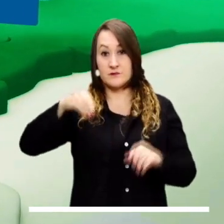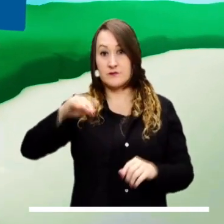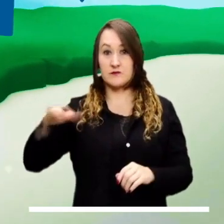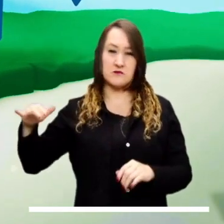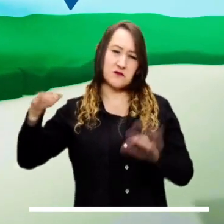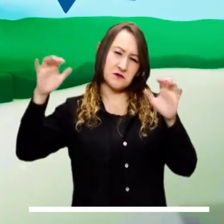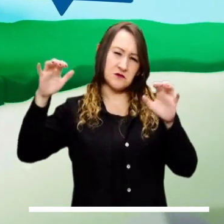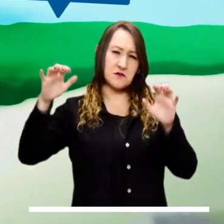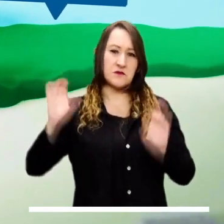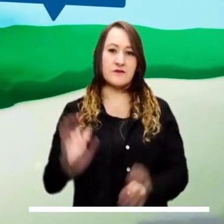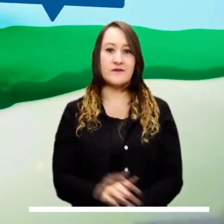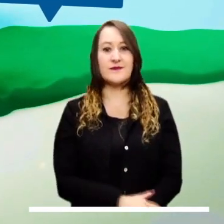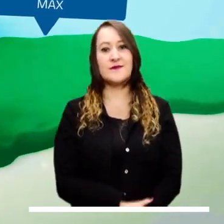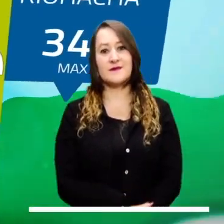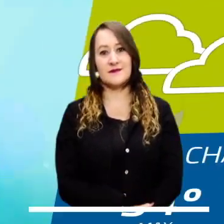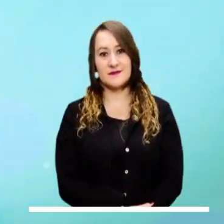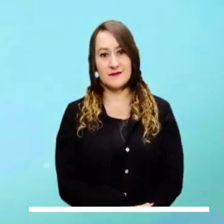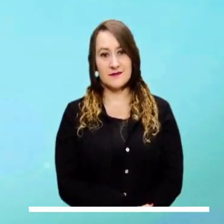dispersas.